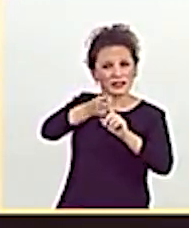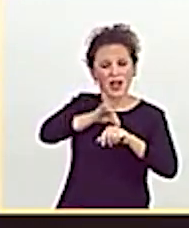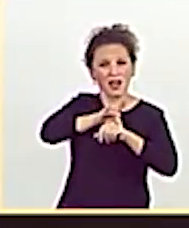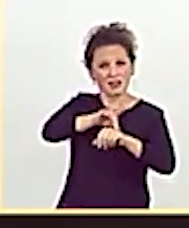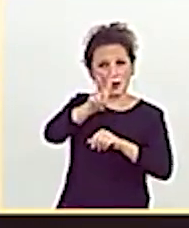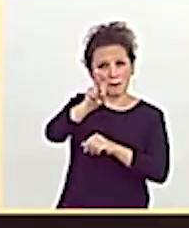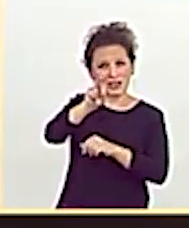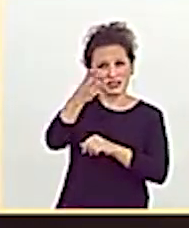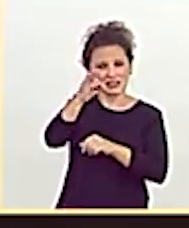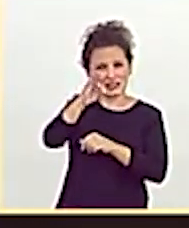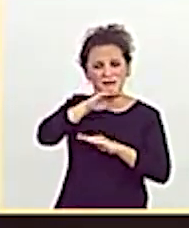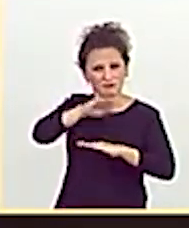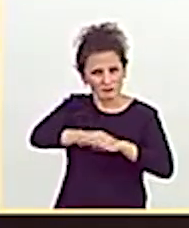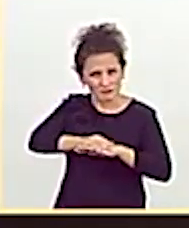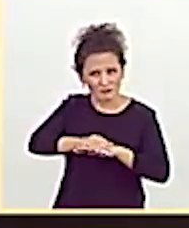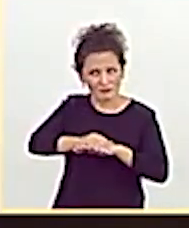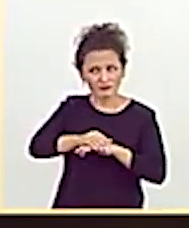2030?